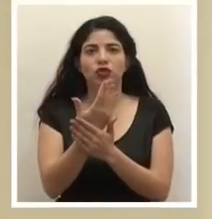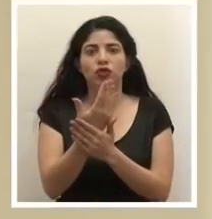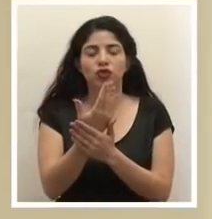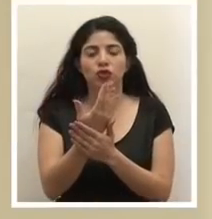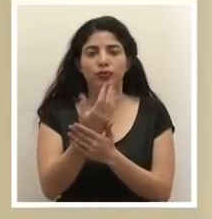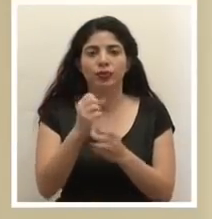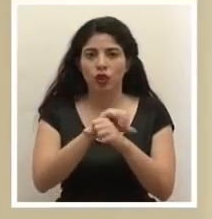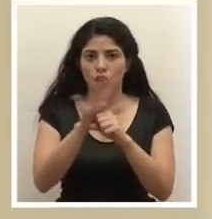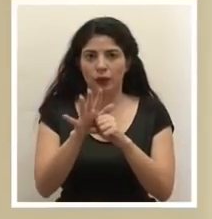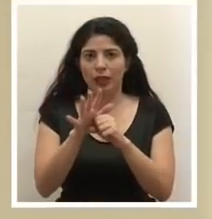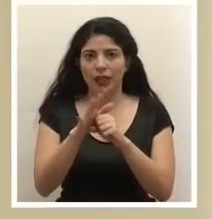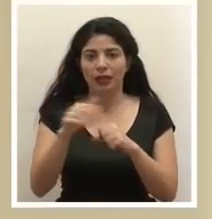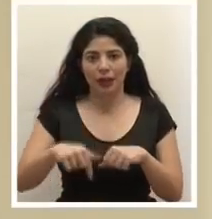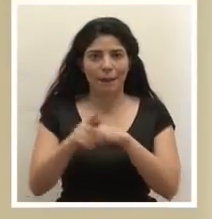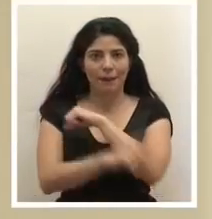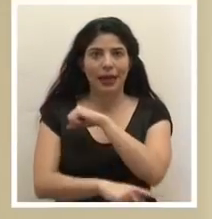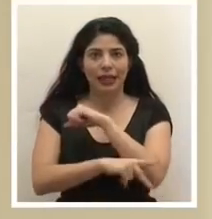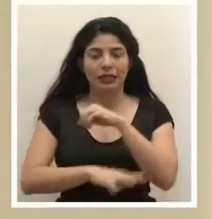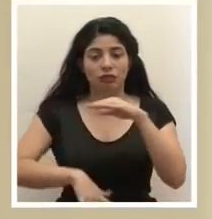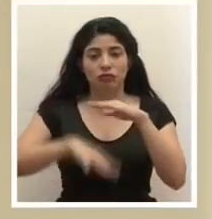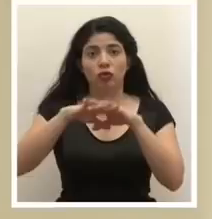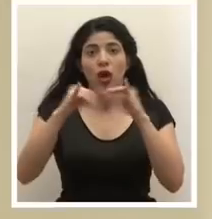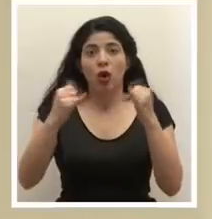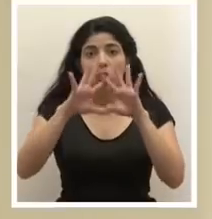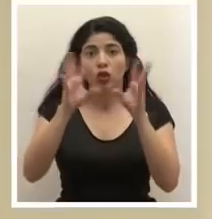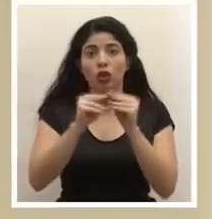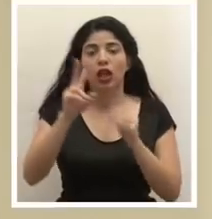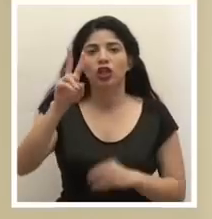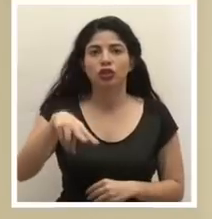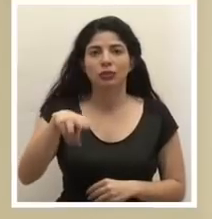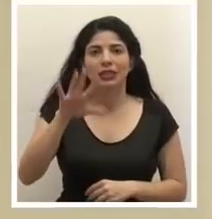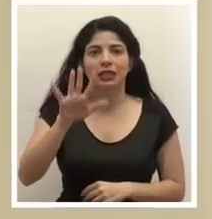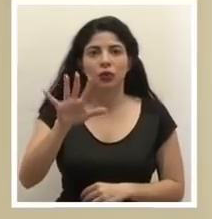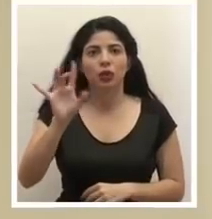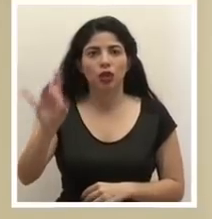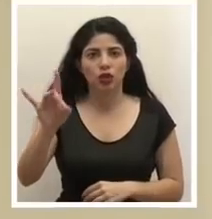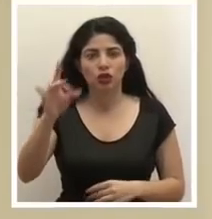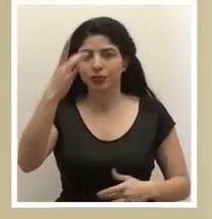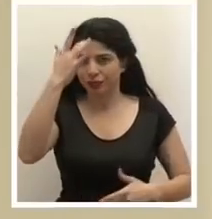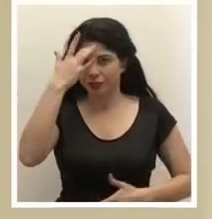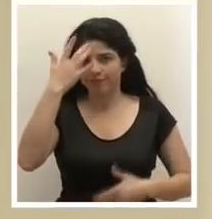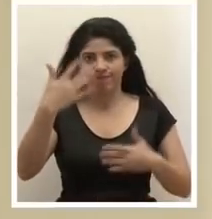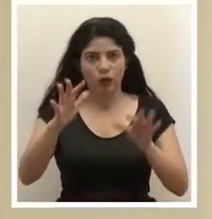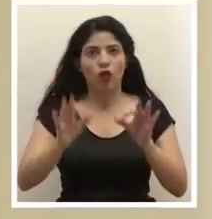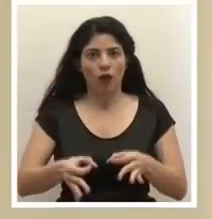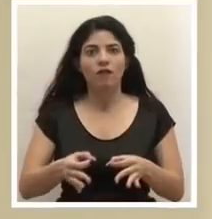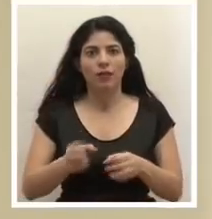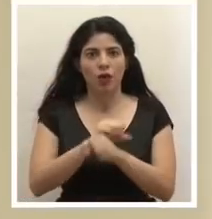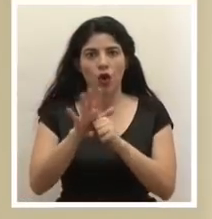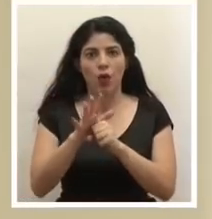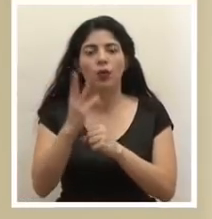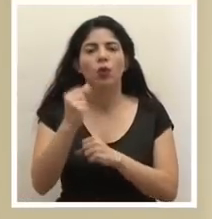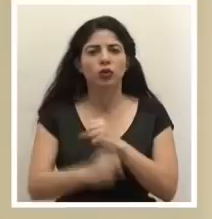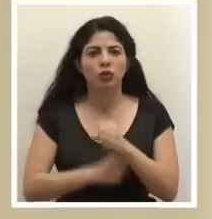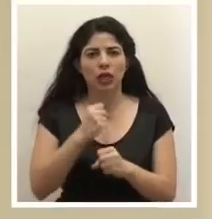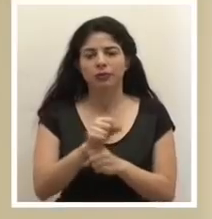de COVID-19 en nuestro país. Alcanzamos un total de dos mil 58 casos confirmados. El rango de edad